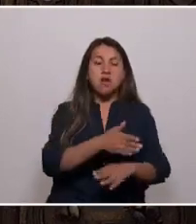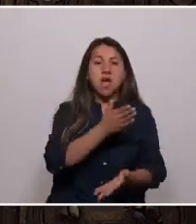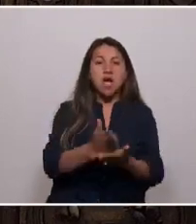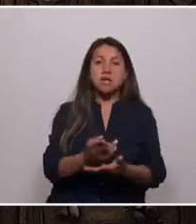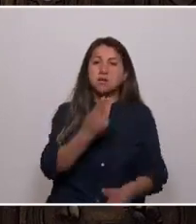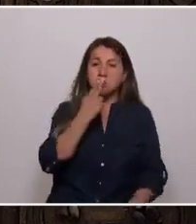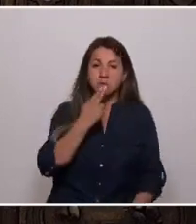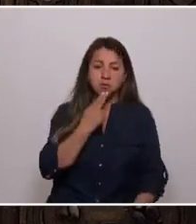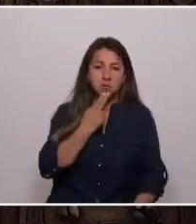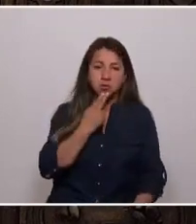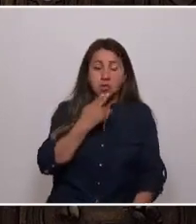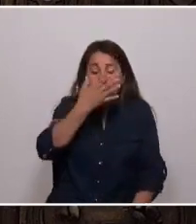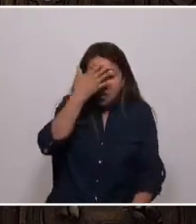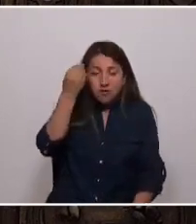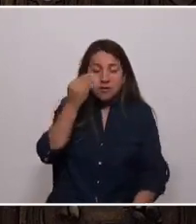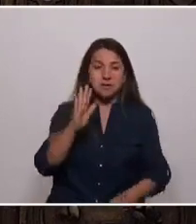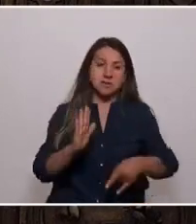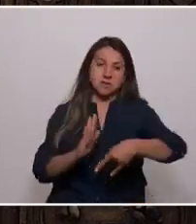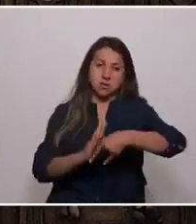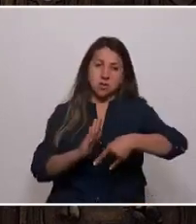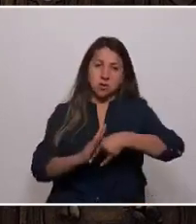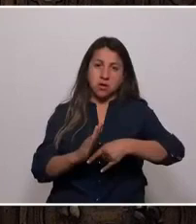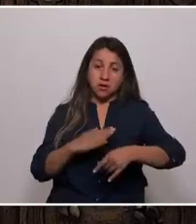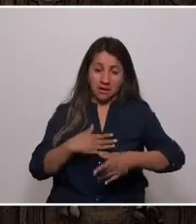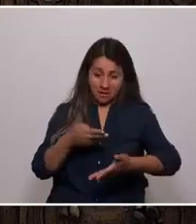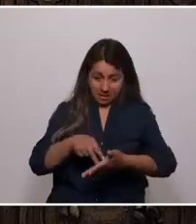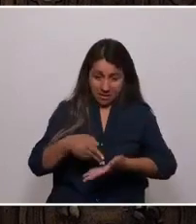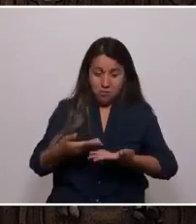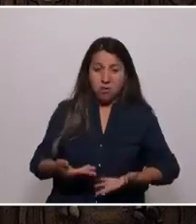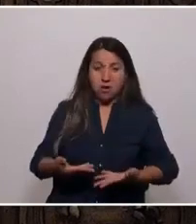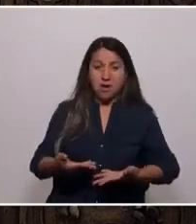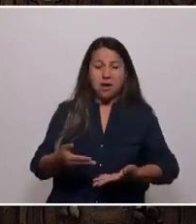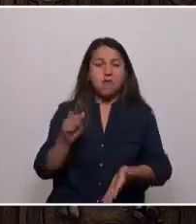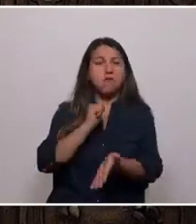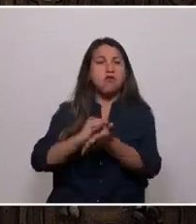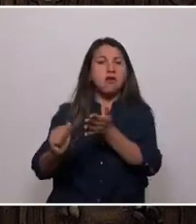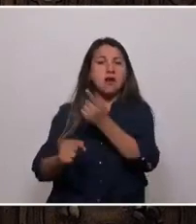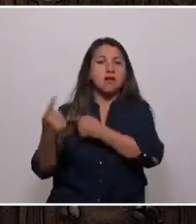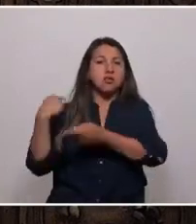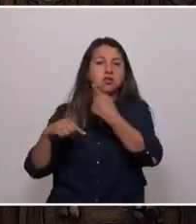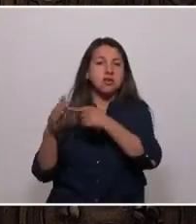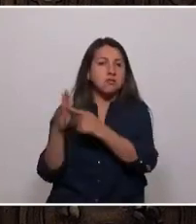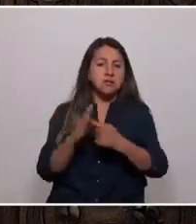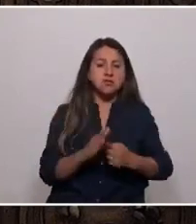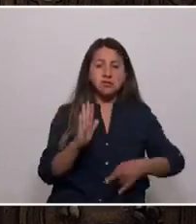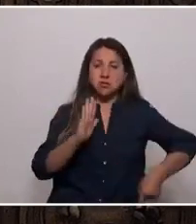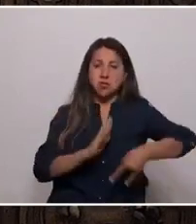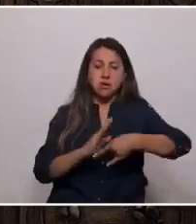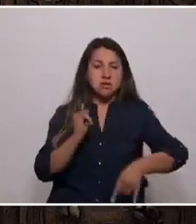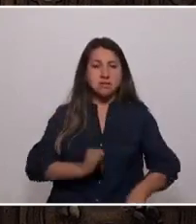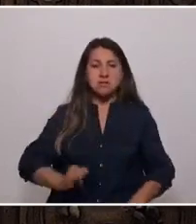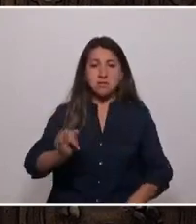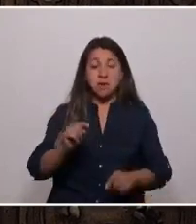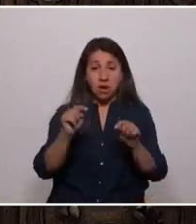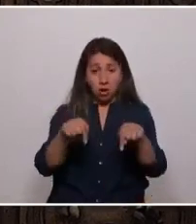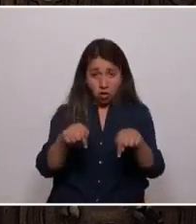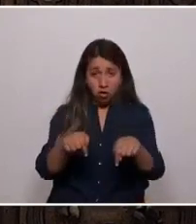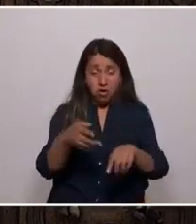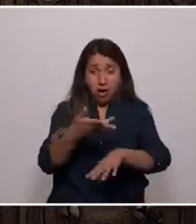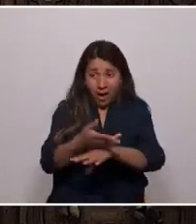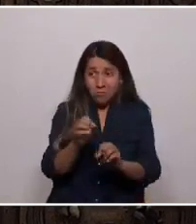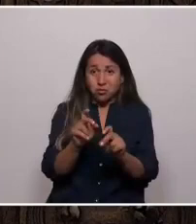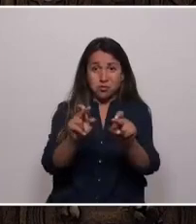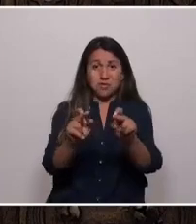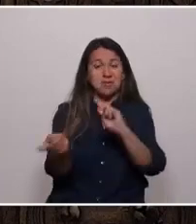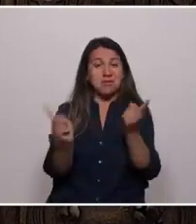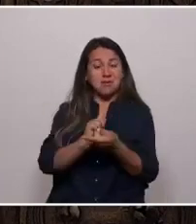Hoy estamos acá para borrar esa historia de discriminación. Hoy tenemos una oportunidad de